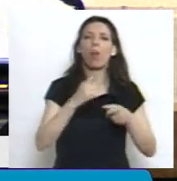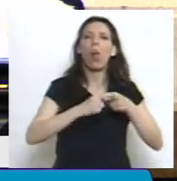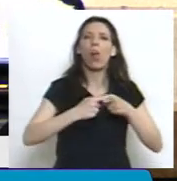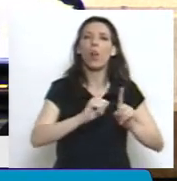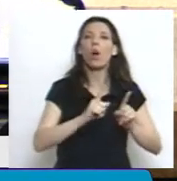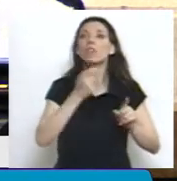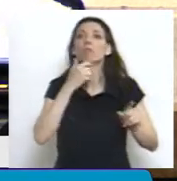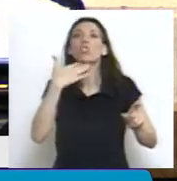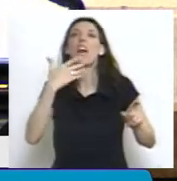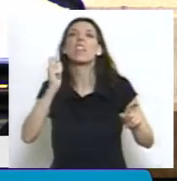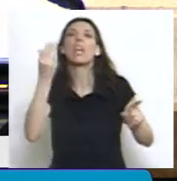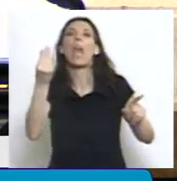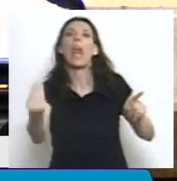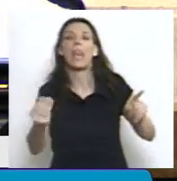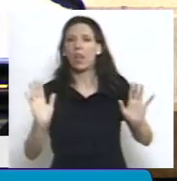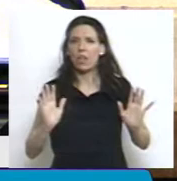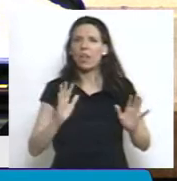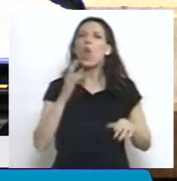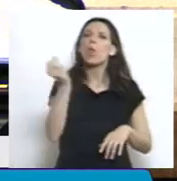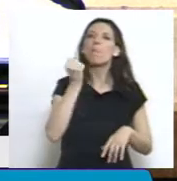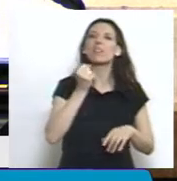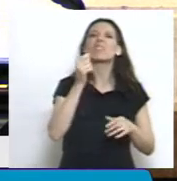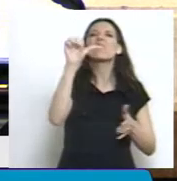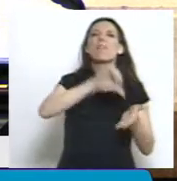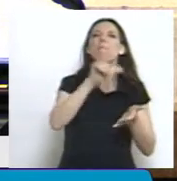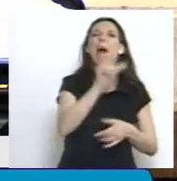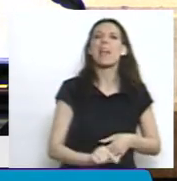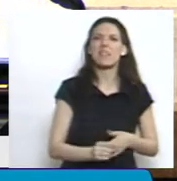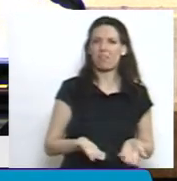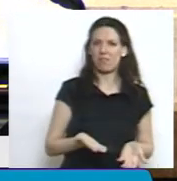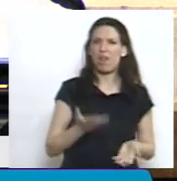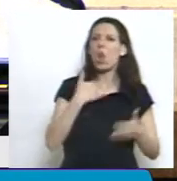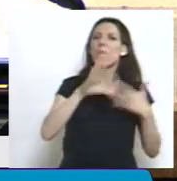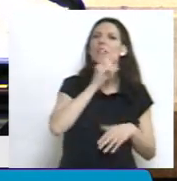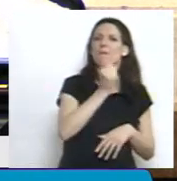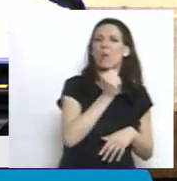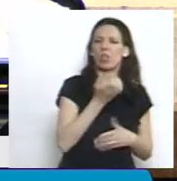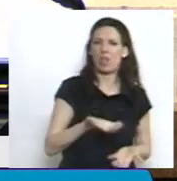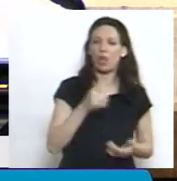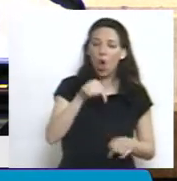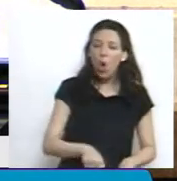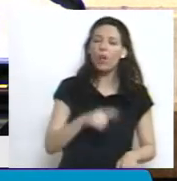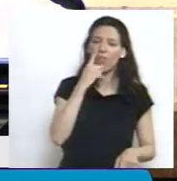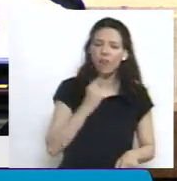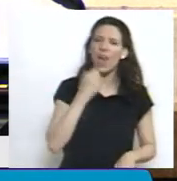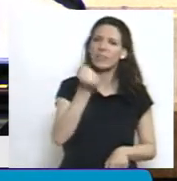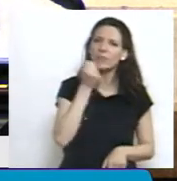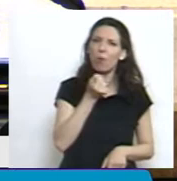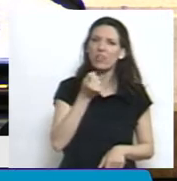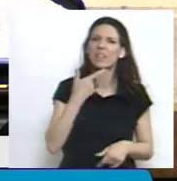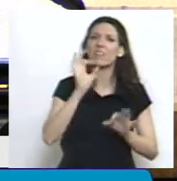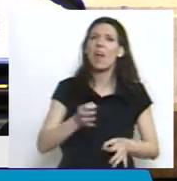venga o no venga? Se trata de la institucionalidad del país. Yo creo que hoy es importante poder decir que esta Cámara